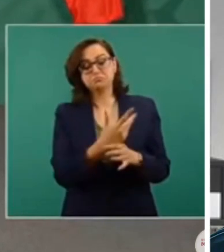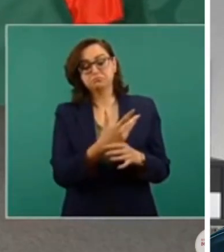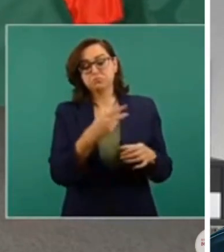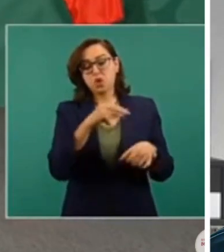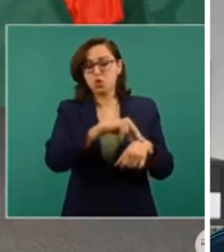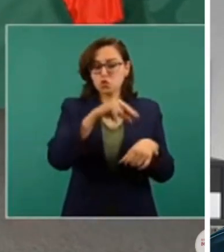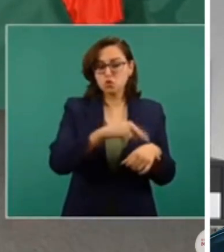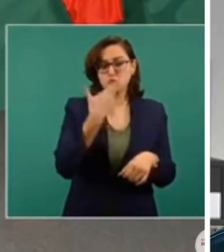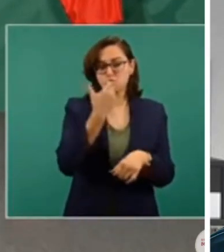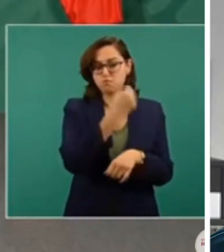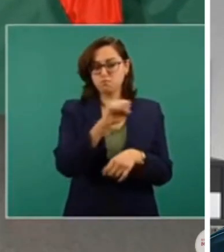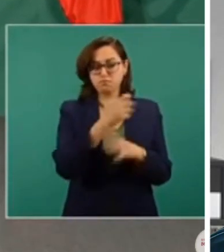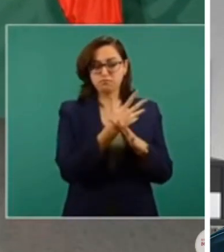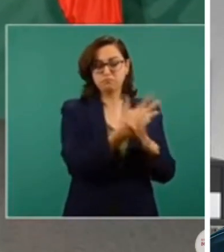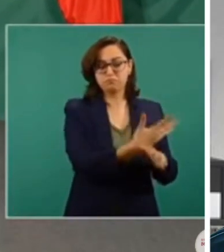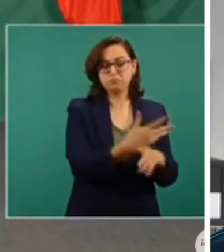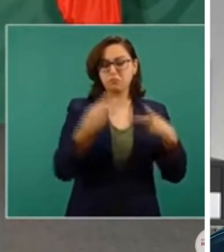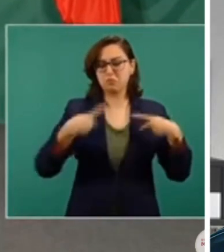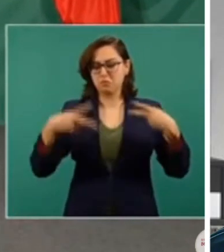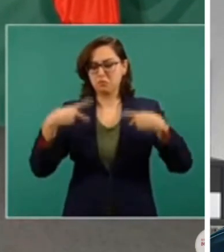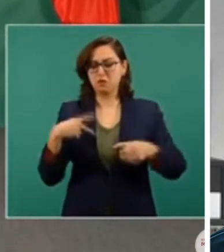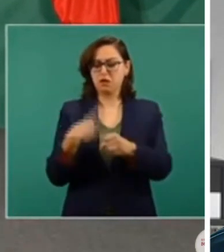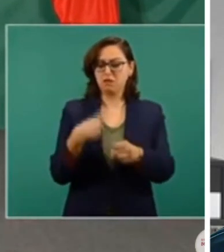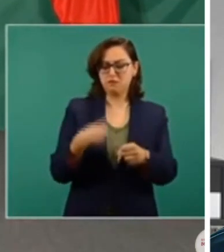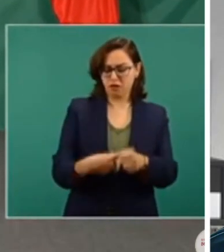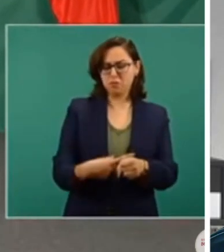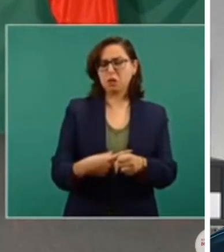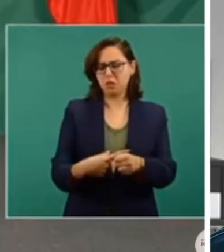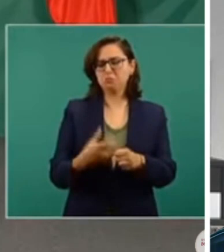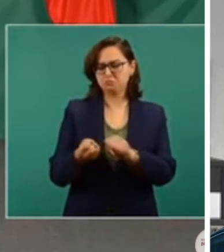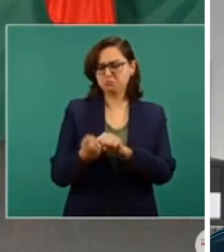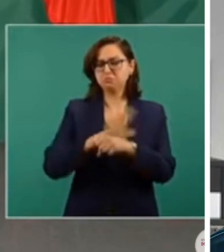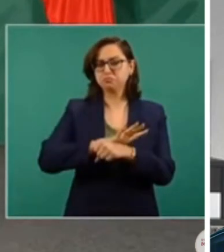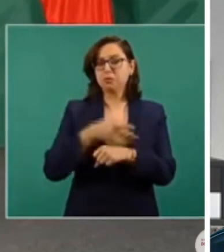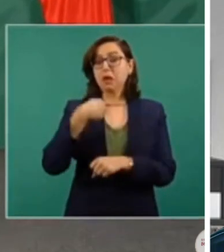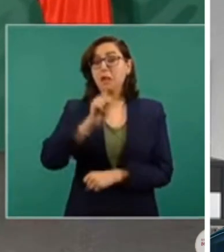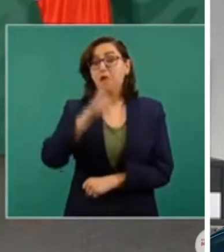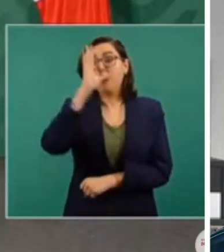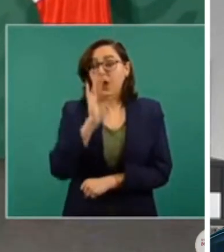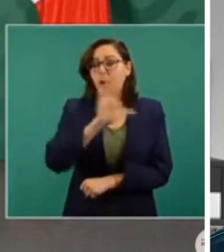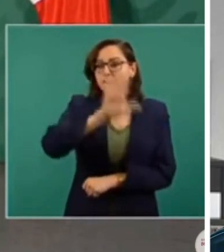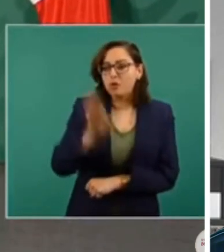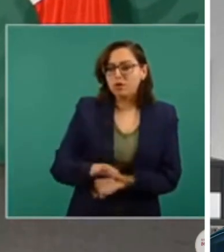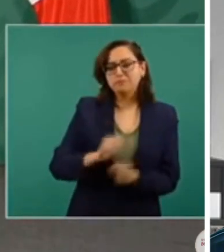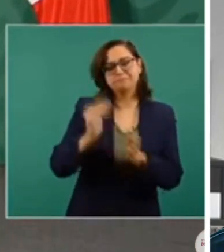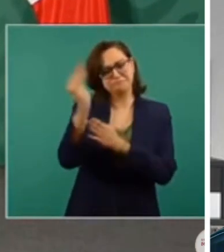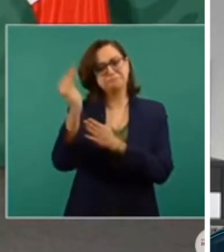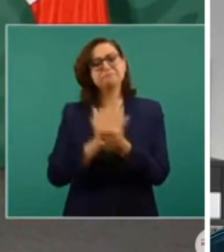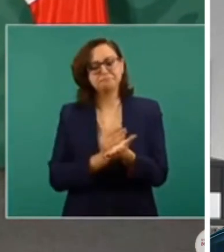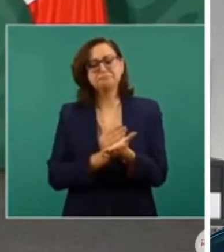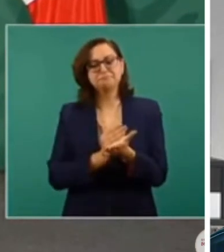se va a reducir la mortalidad por COVID. Entonces, también nos va a ayudar a que